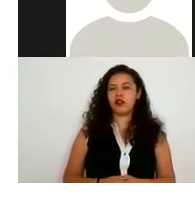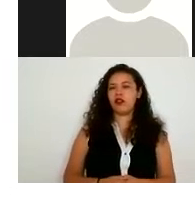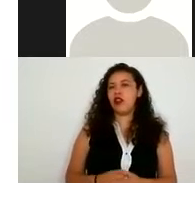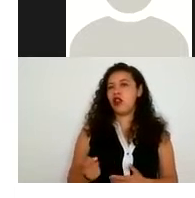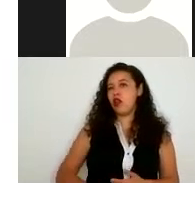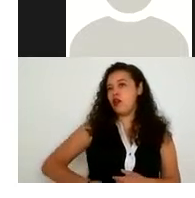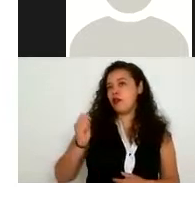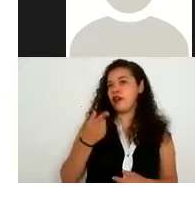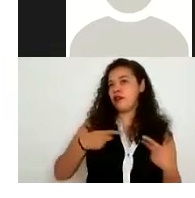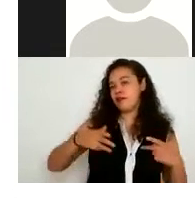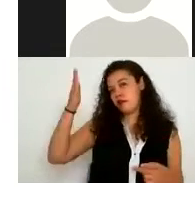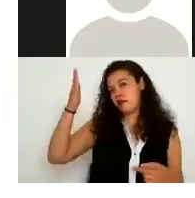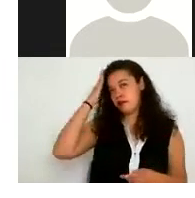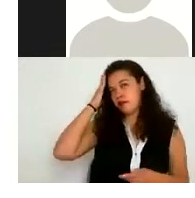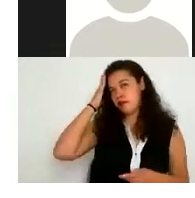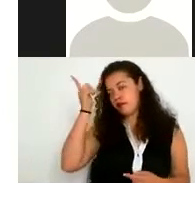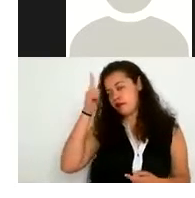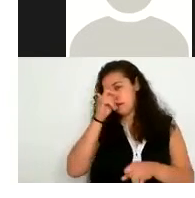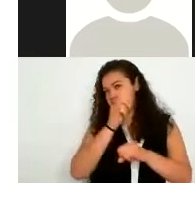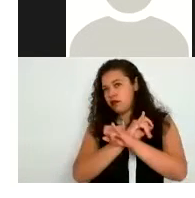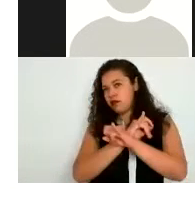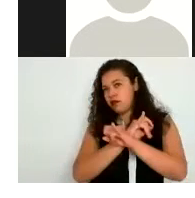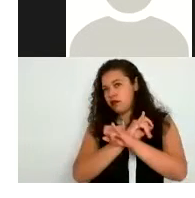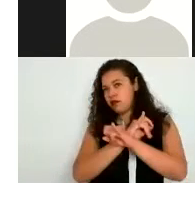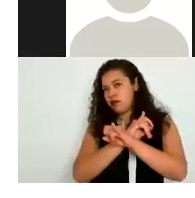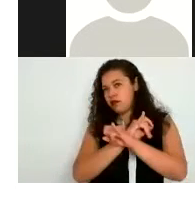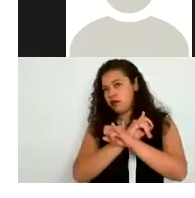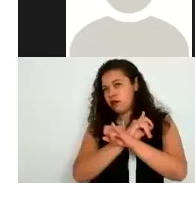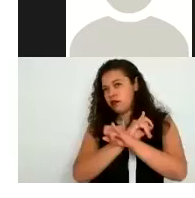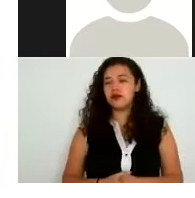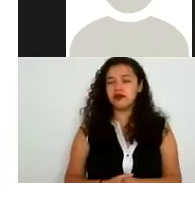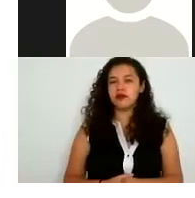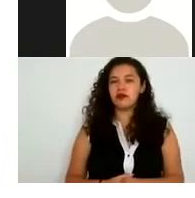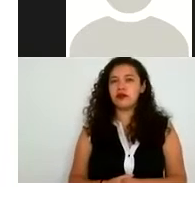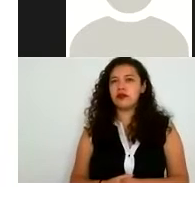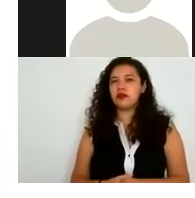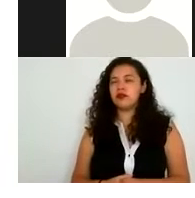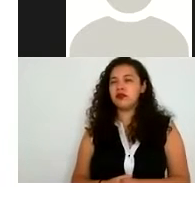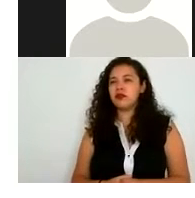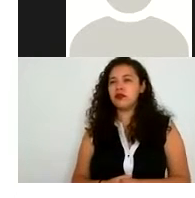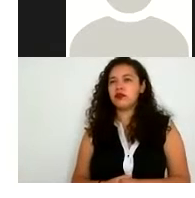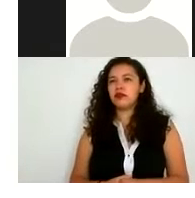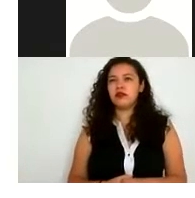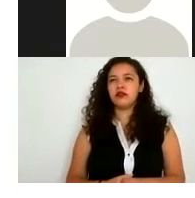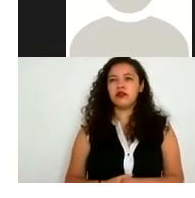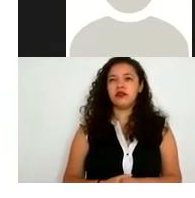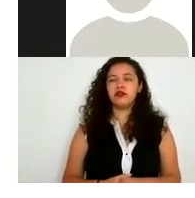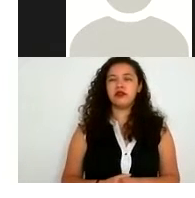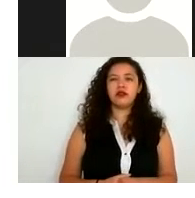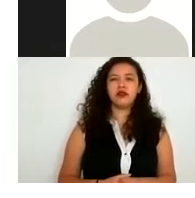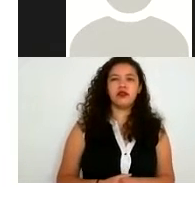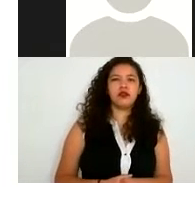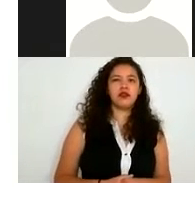de información son ellos ¿no? entonces pues nosotros nos quedamos en primera instancia con esa